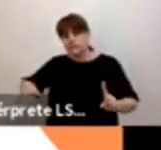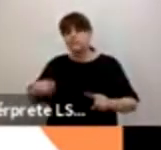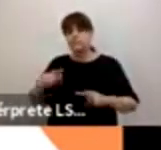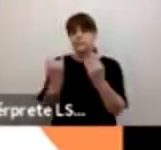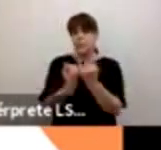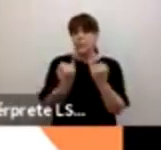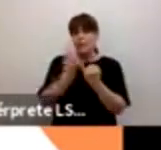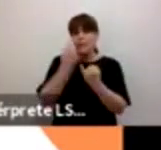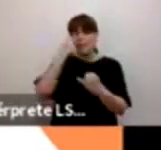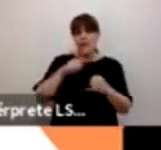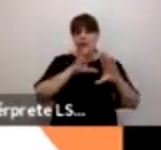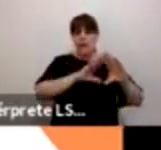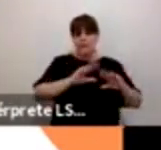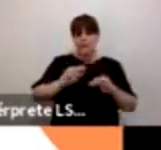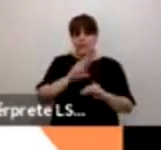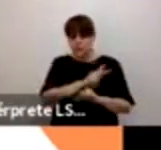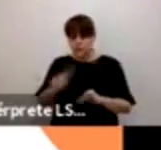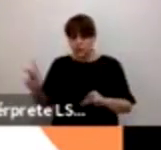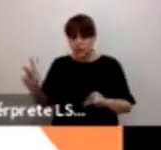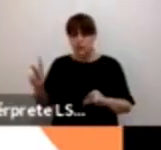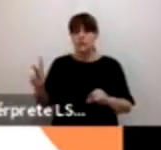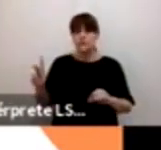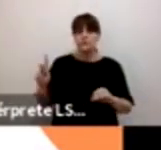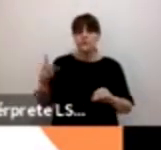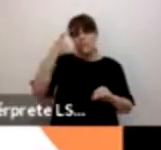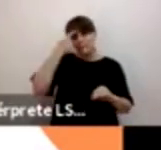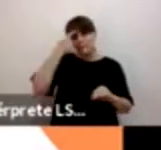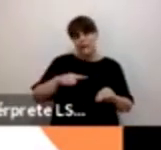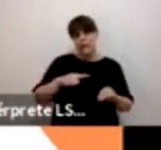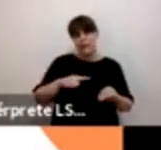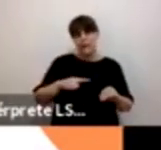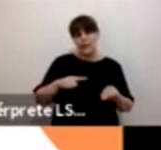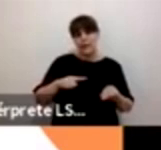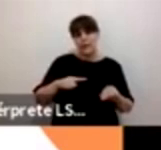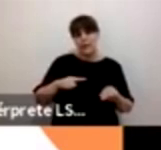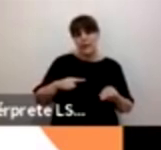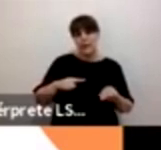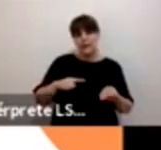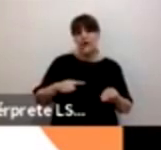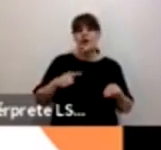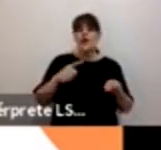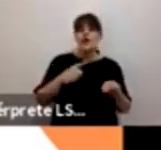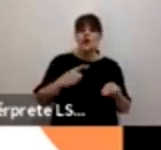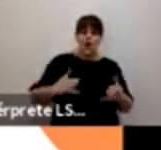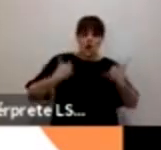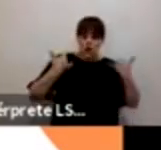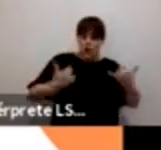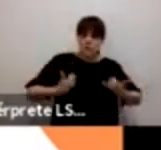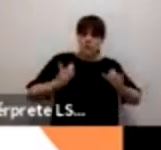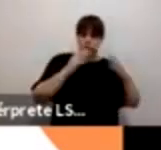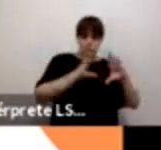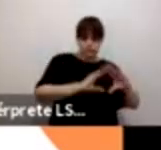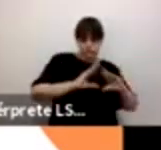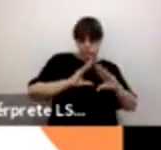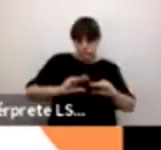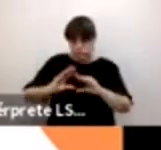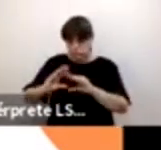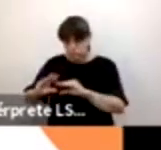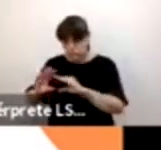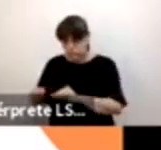continua de todo el grupo pedagógico encargado de formar a las juventudes, así como integrar